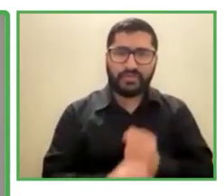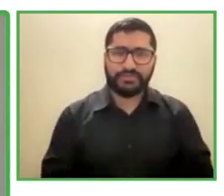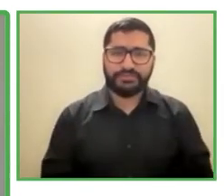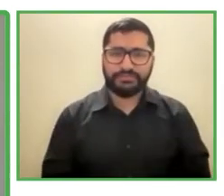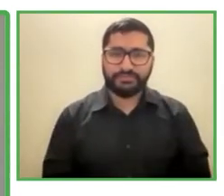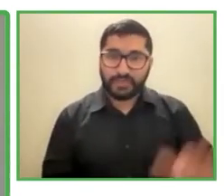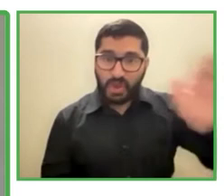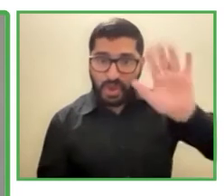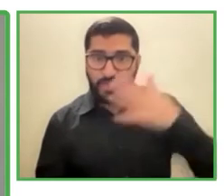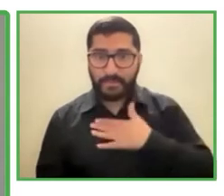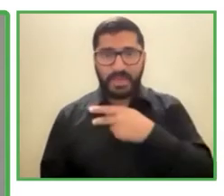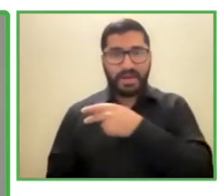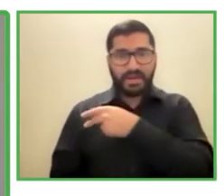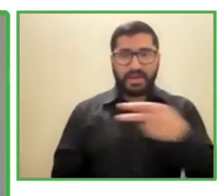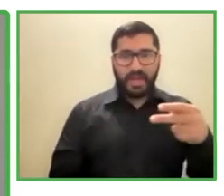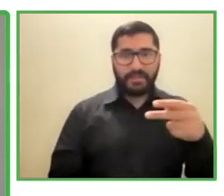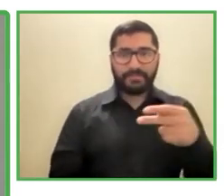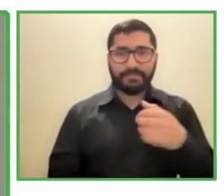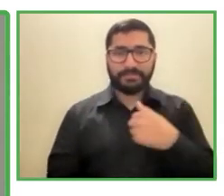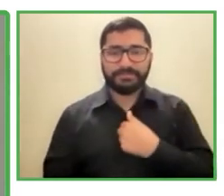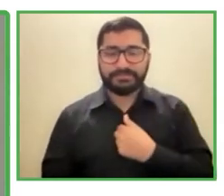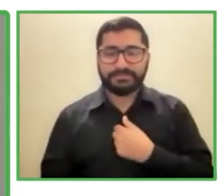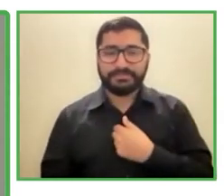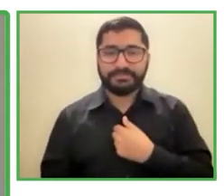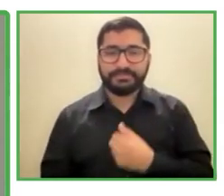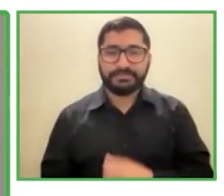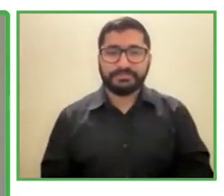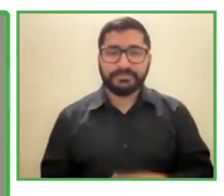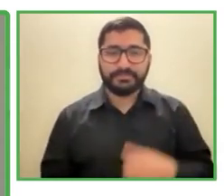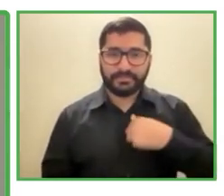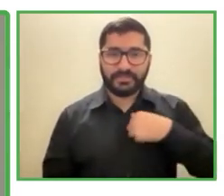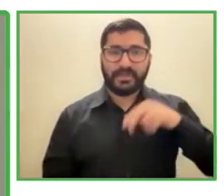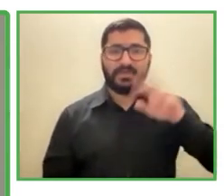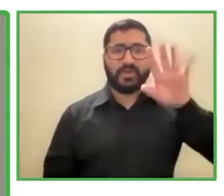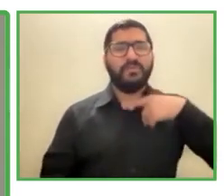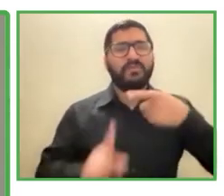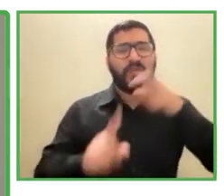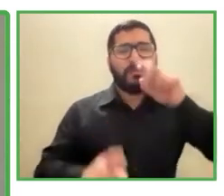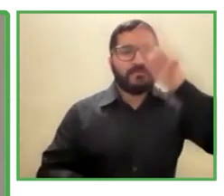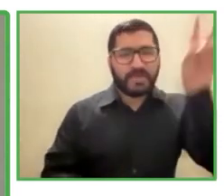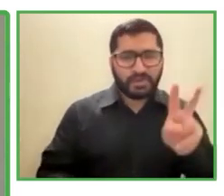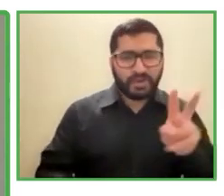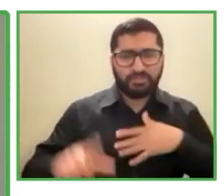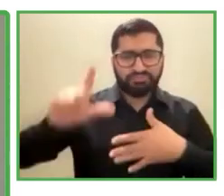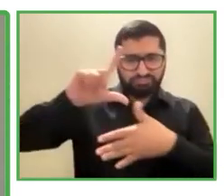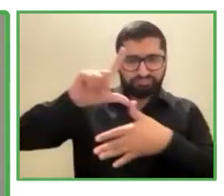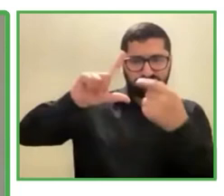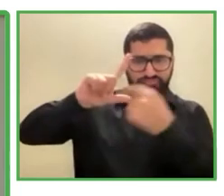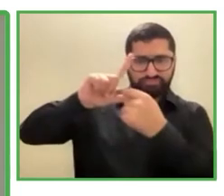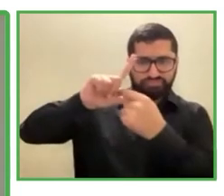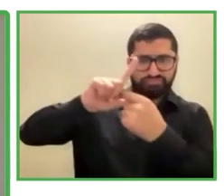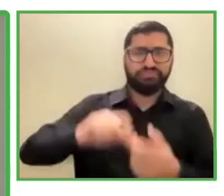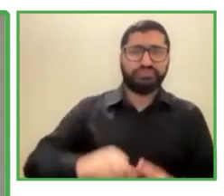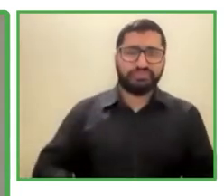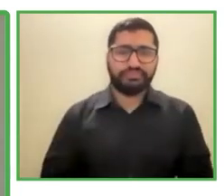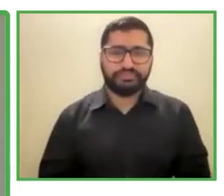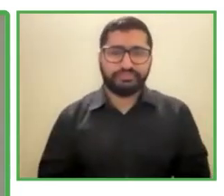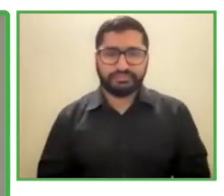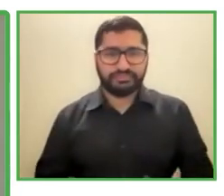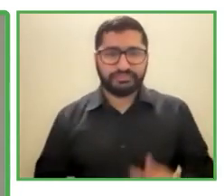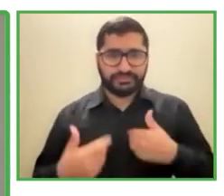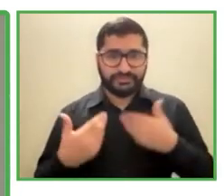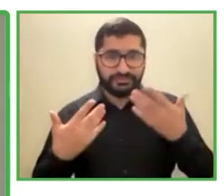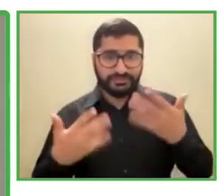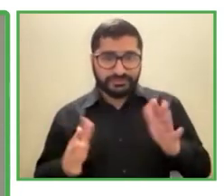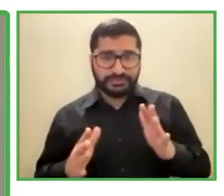Soy de Venezuela, ubicada en Sudamérica. En mis 20s fui diagnosticada con la triglicérmatoide y síndrome de Strogan,